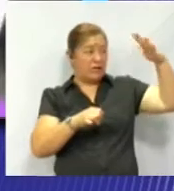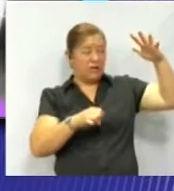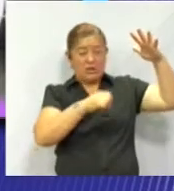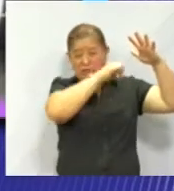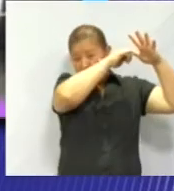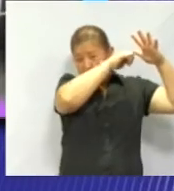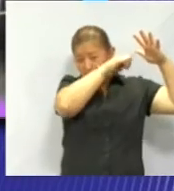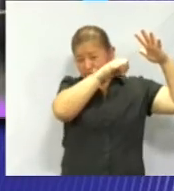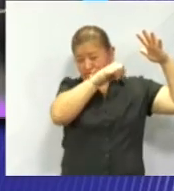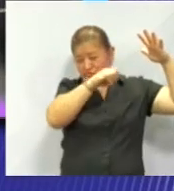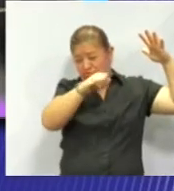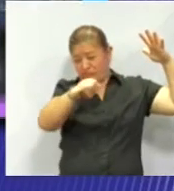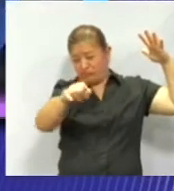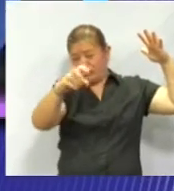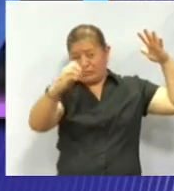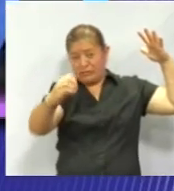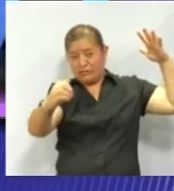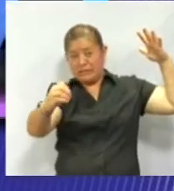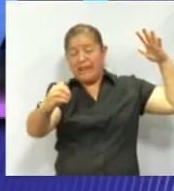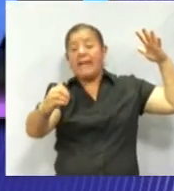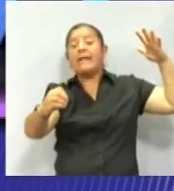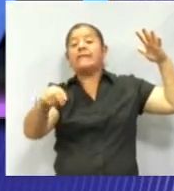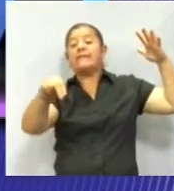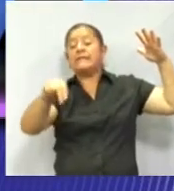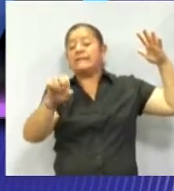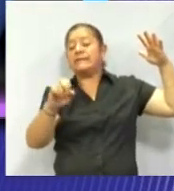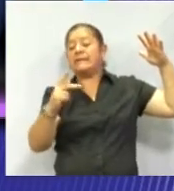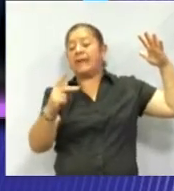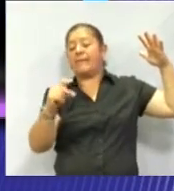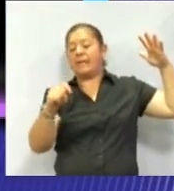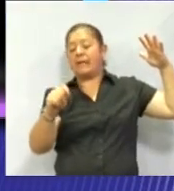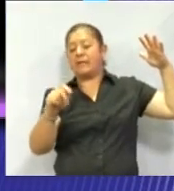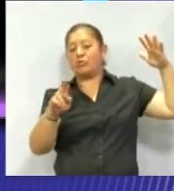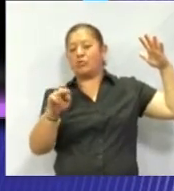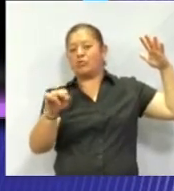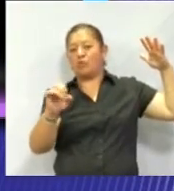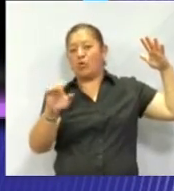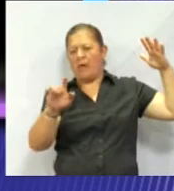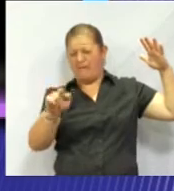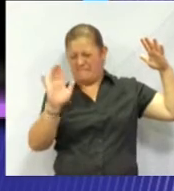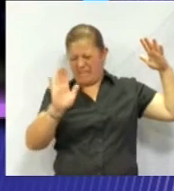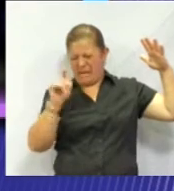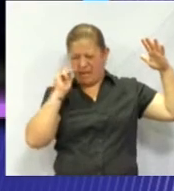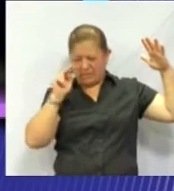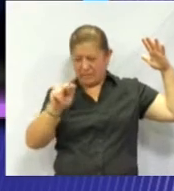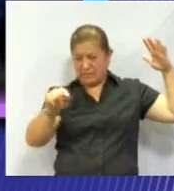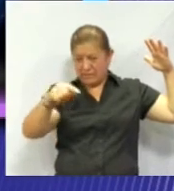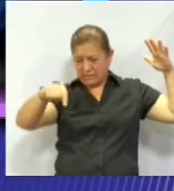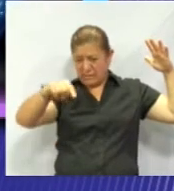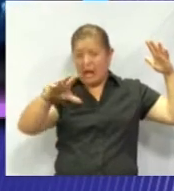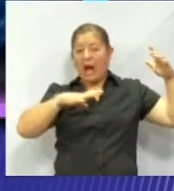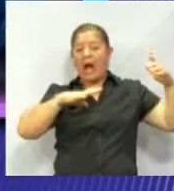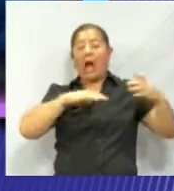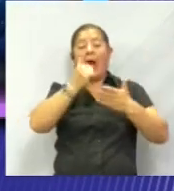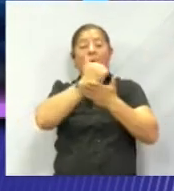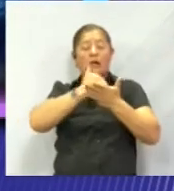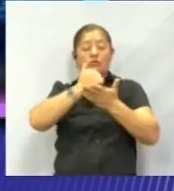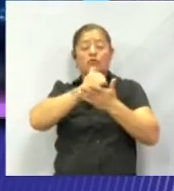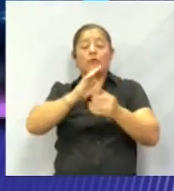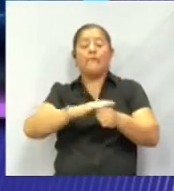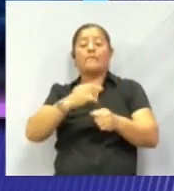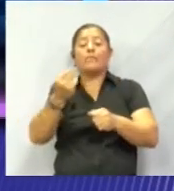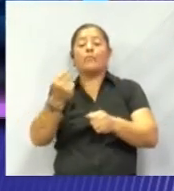que yo te voy a hablar es de Neptuno. Si te das cuenta, tiene un color como azul. Esto es debido a los gases que lo